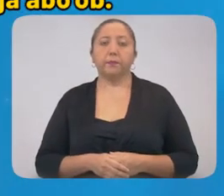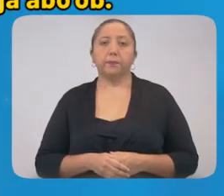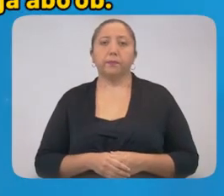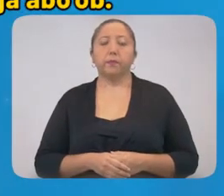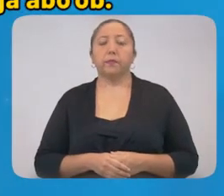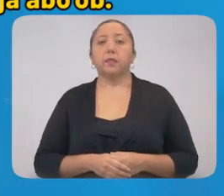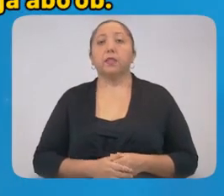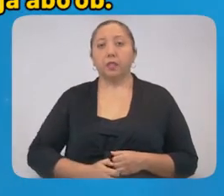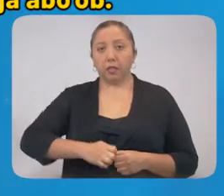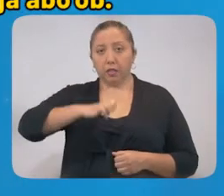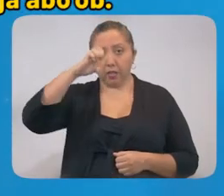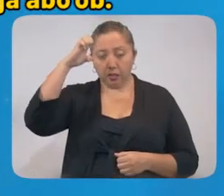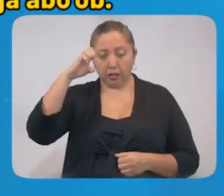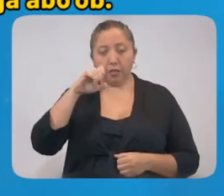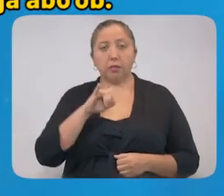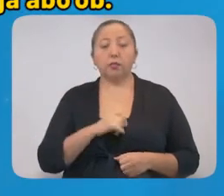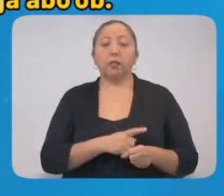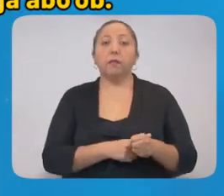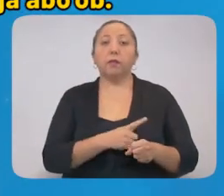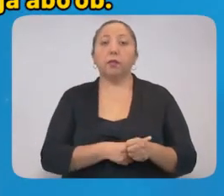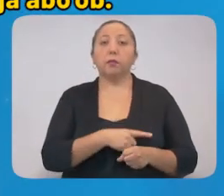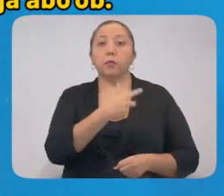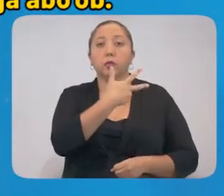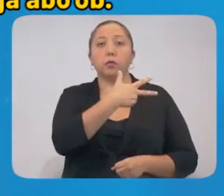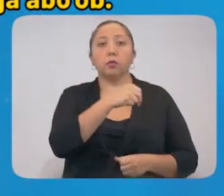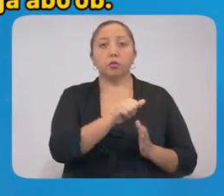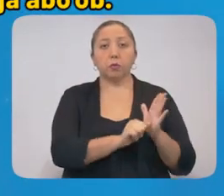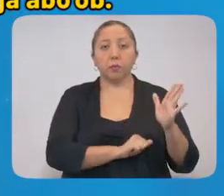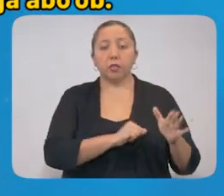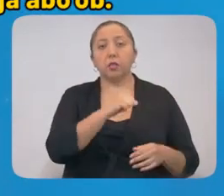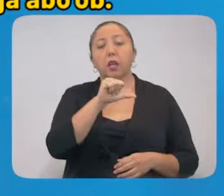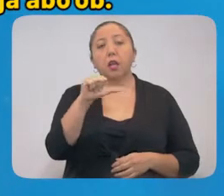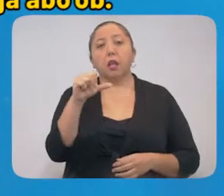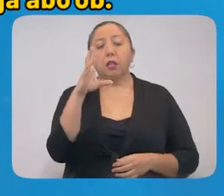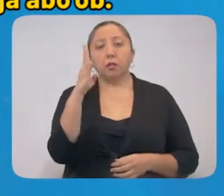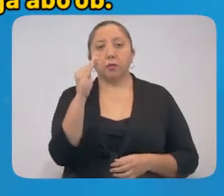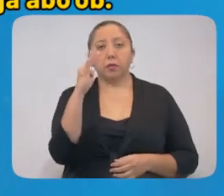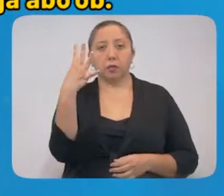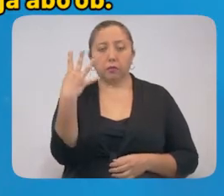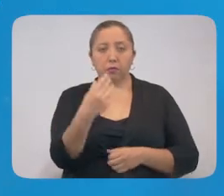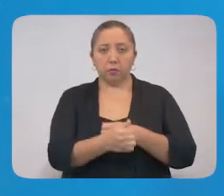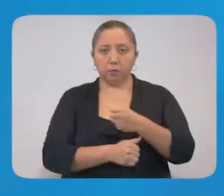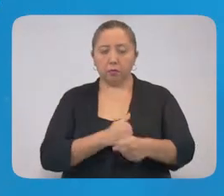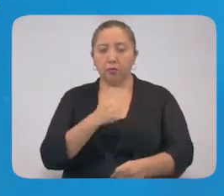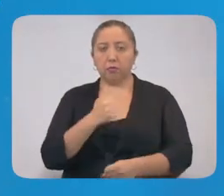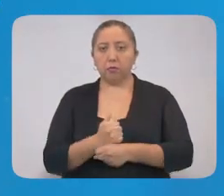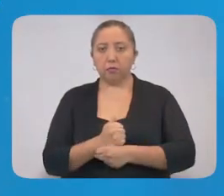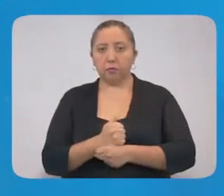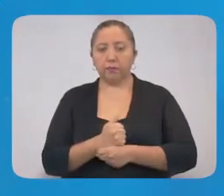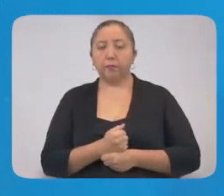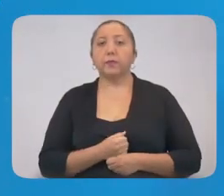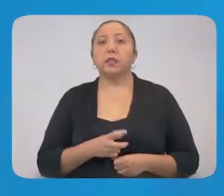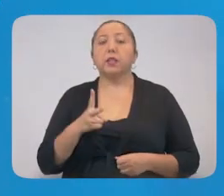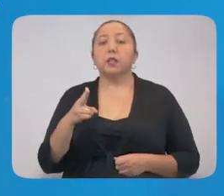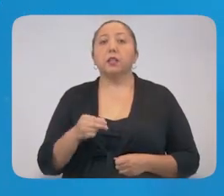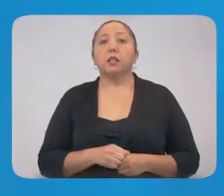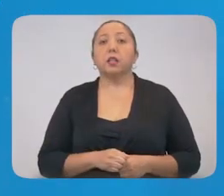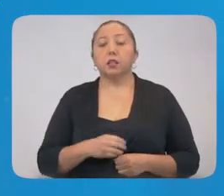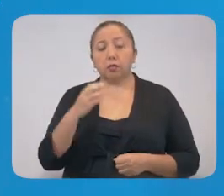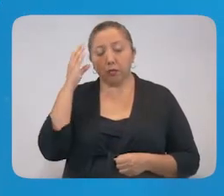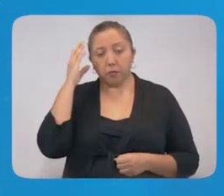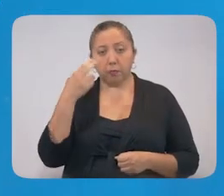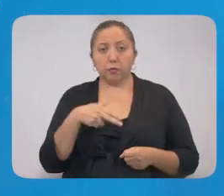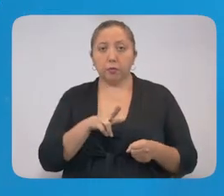El rango de edad de los casos confirmados es de 8 meses a 94 años. La ocupación de las camas de